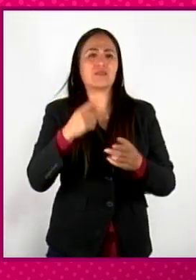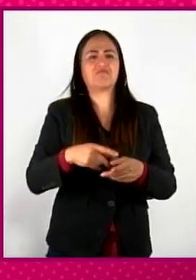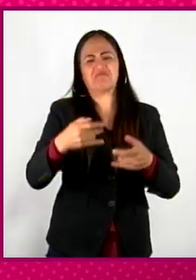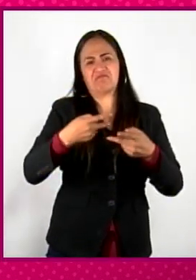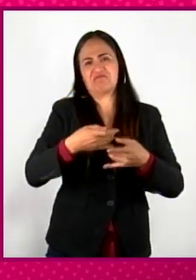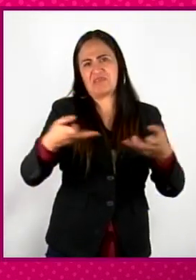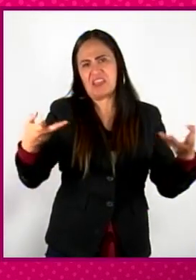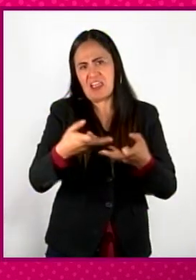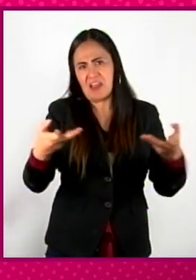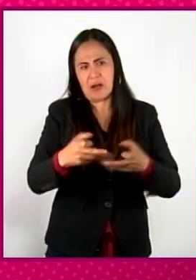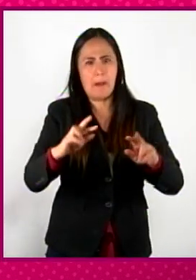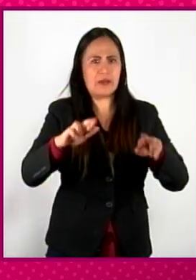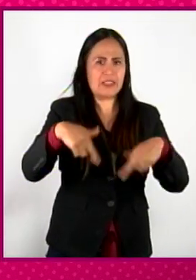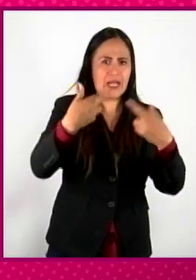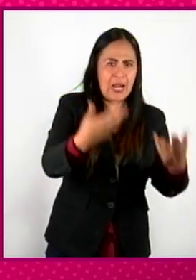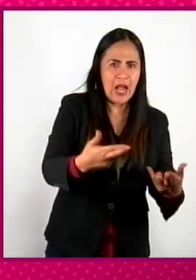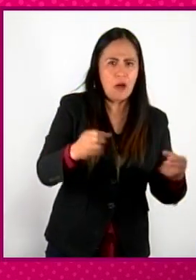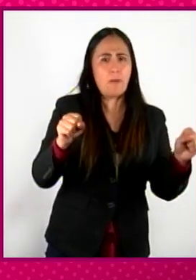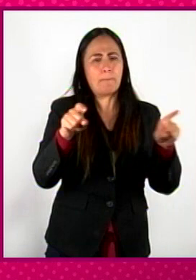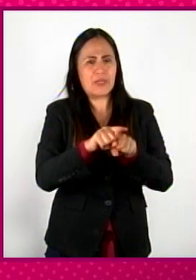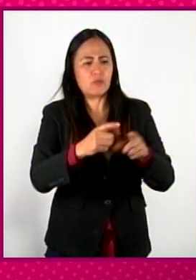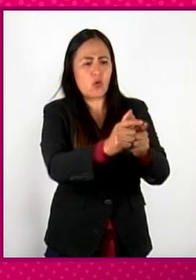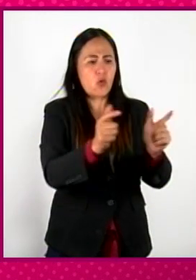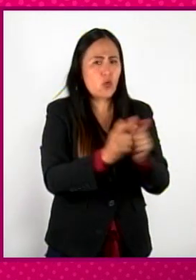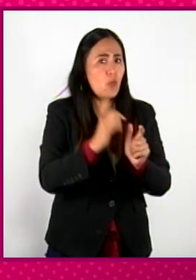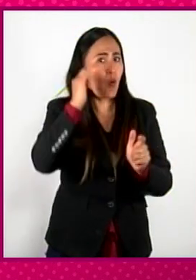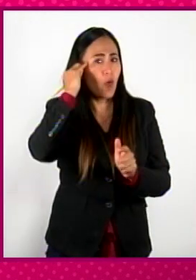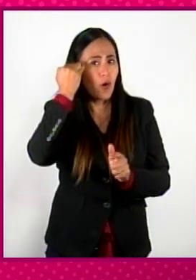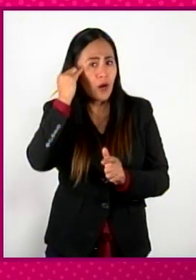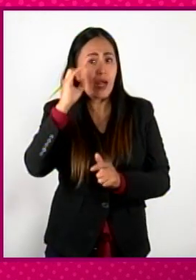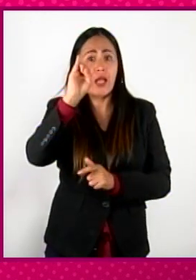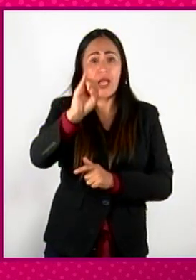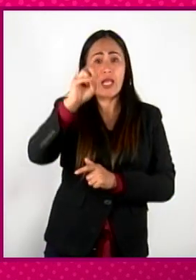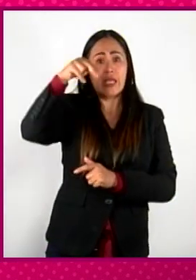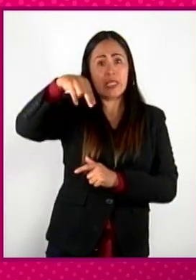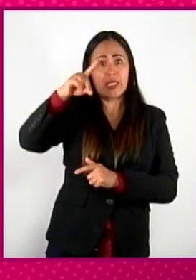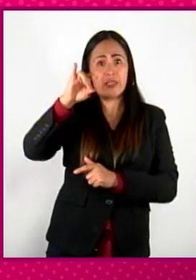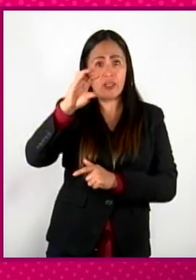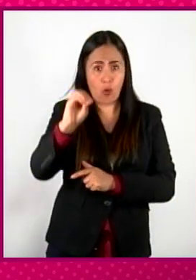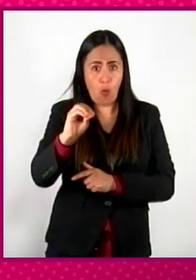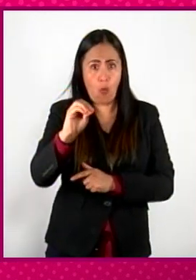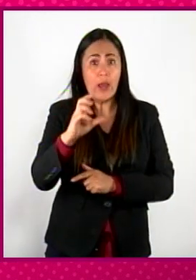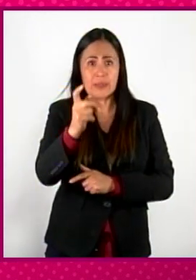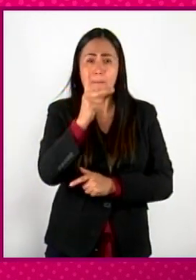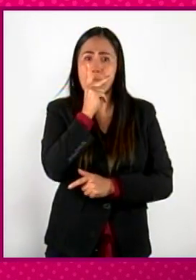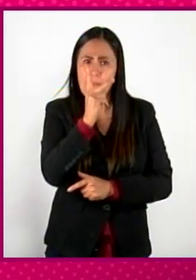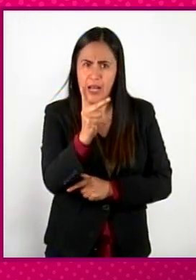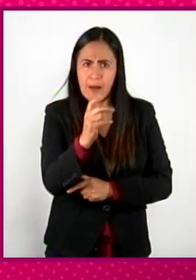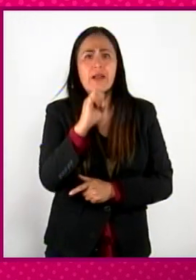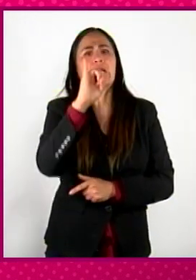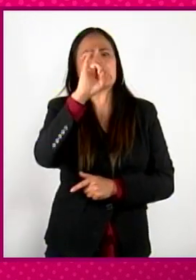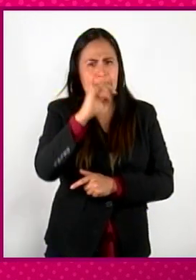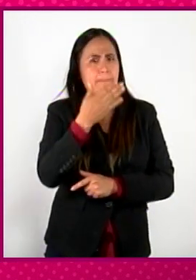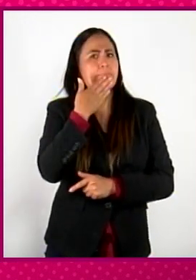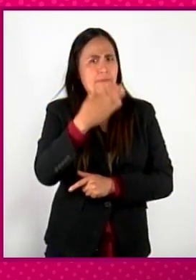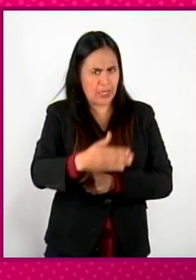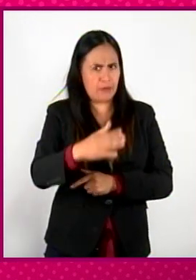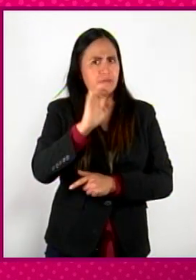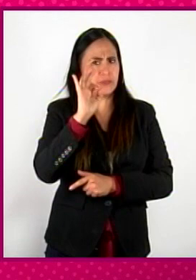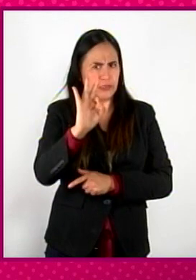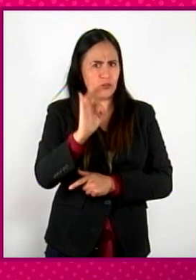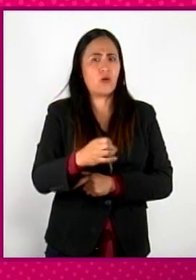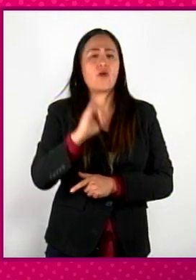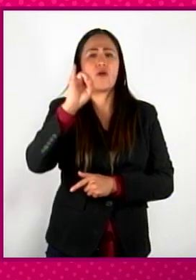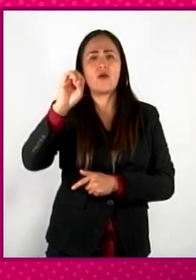indios en esas tierras. Indio es el término correcto, no es despreciativo. En el siglo XVI ese es el término que se utiliza.